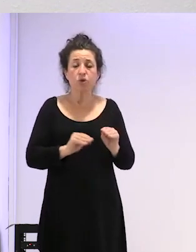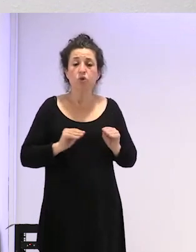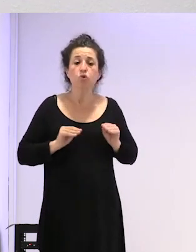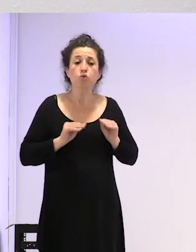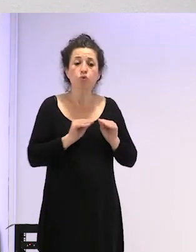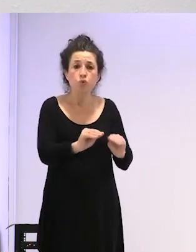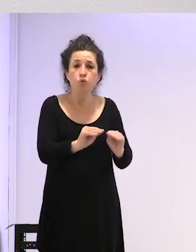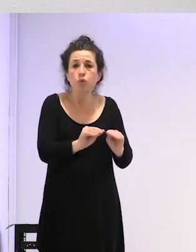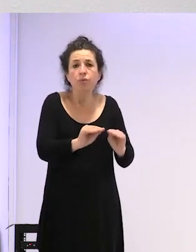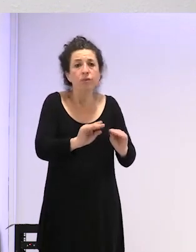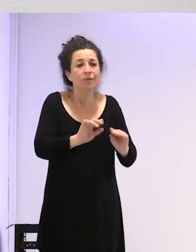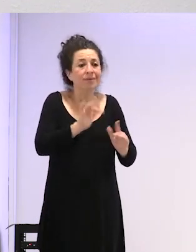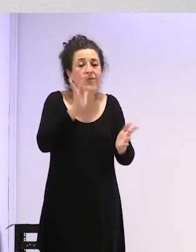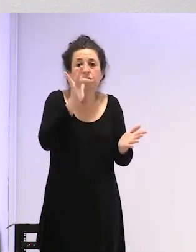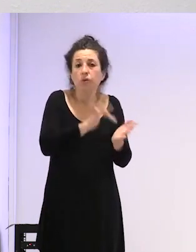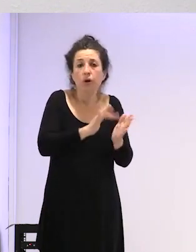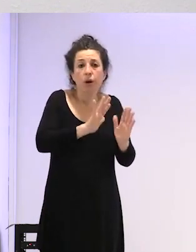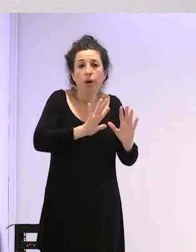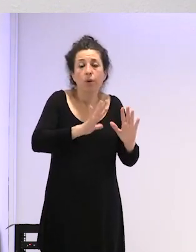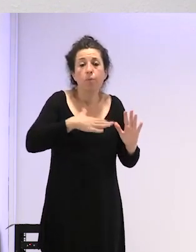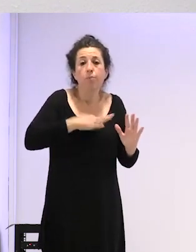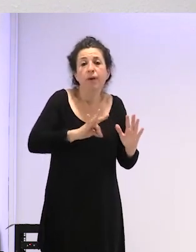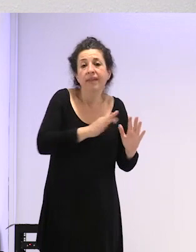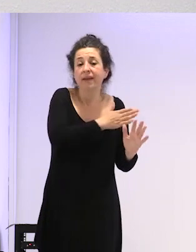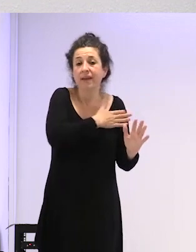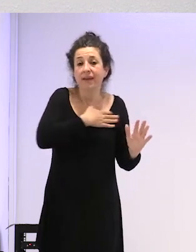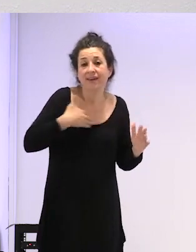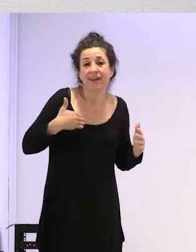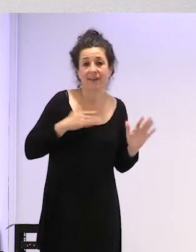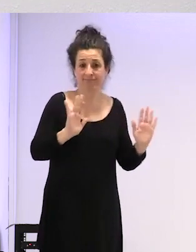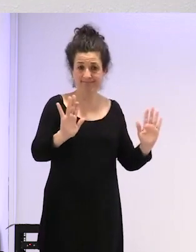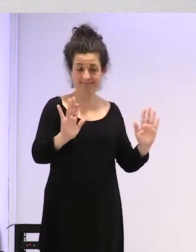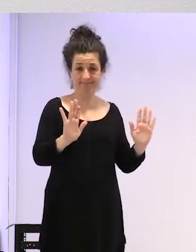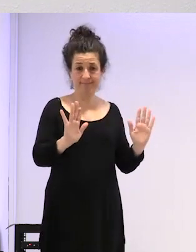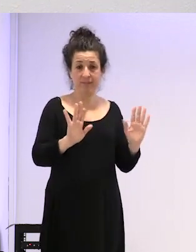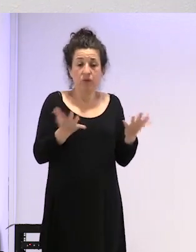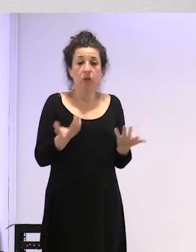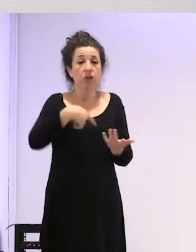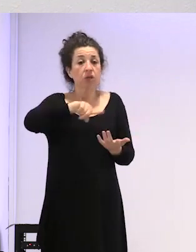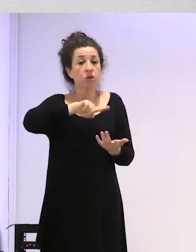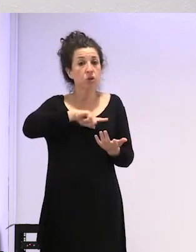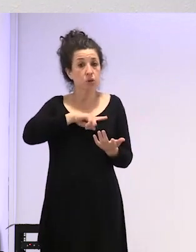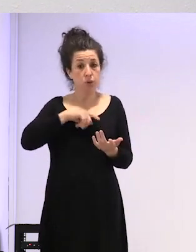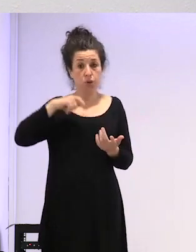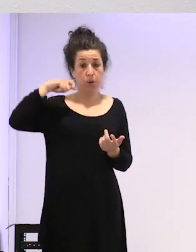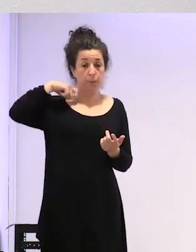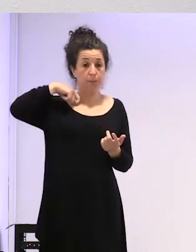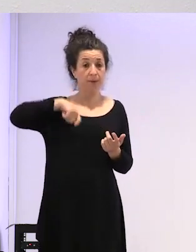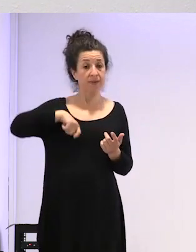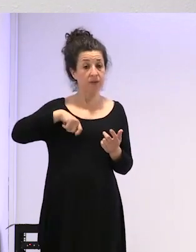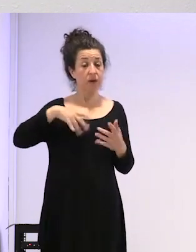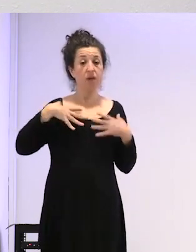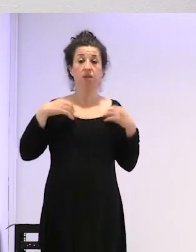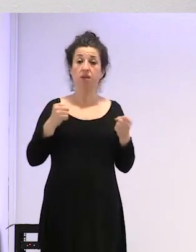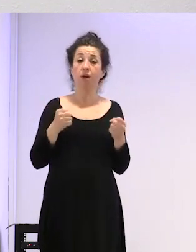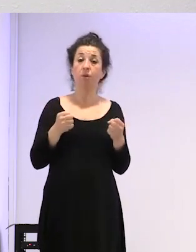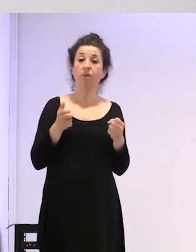momento que puede y que quiere y por lo tanto como profesoras de la salud no tenemos ningún derecho